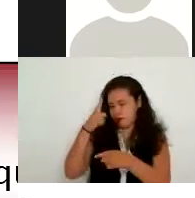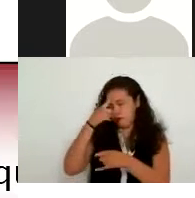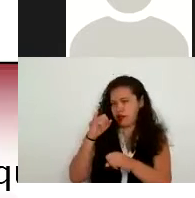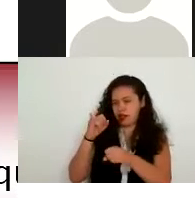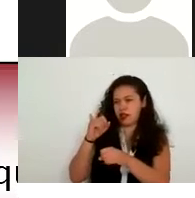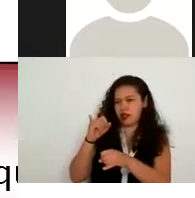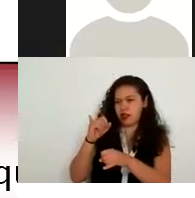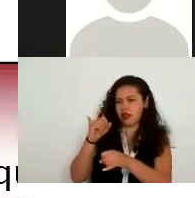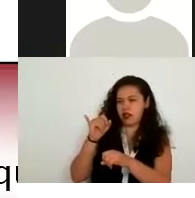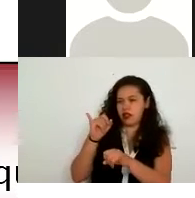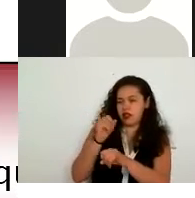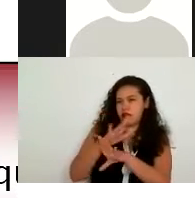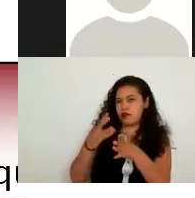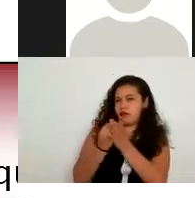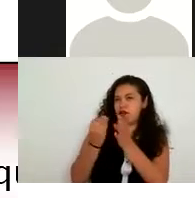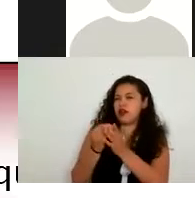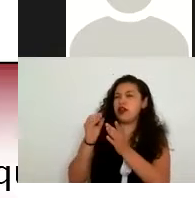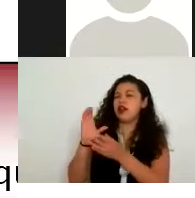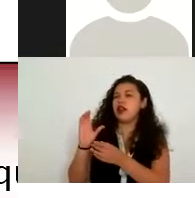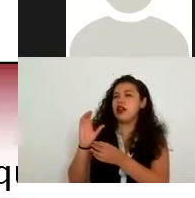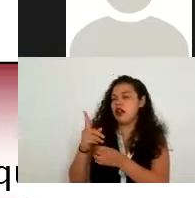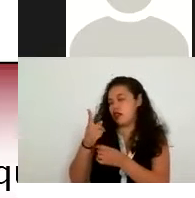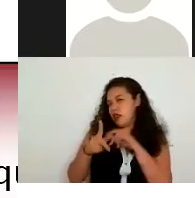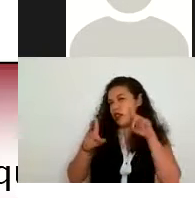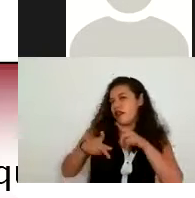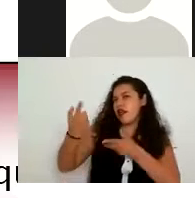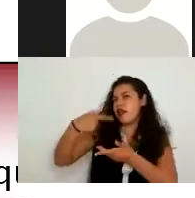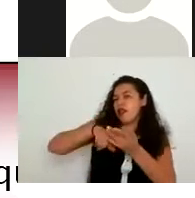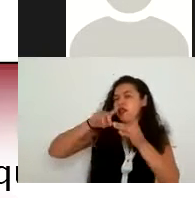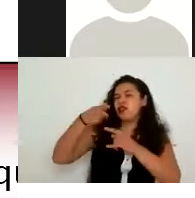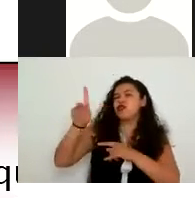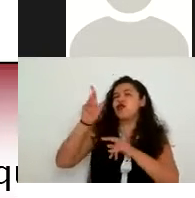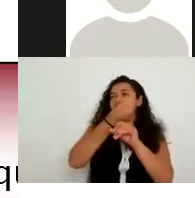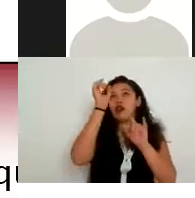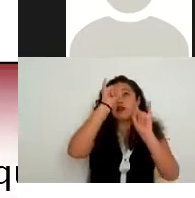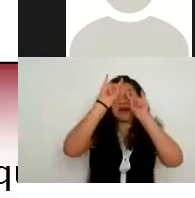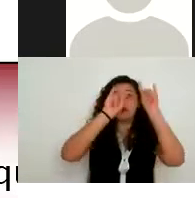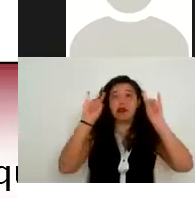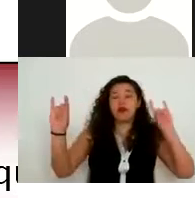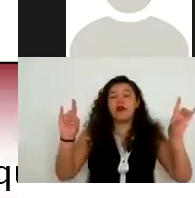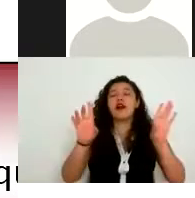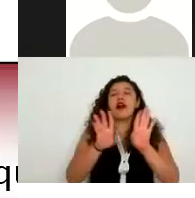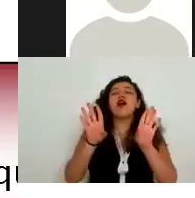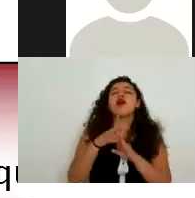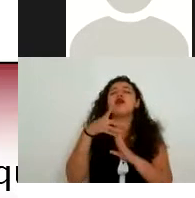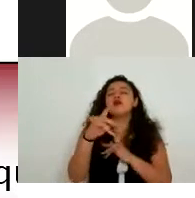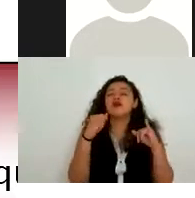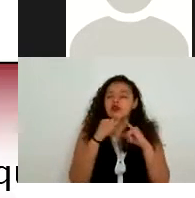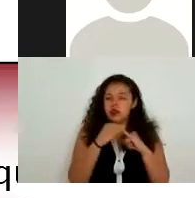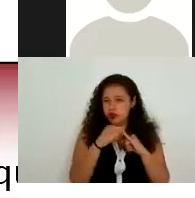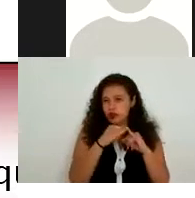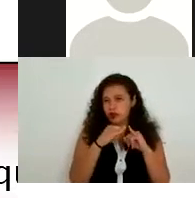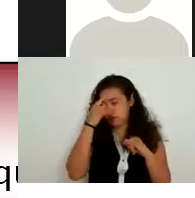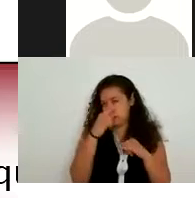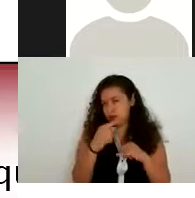personales porque depende mucho de la estructura interna de las instituciones cómo se organizan tanto por conveniencia o